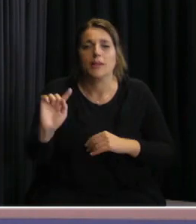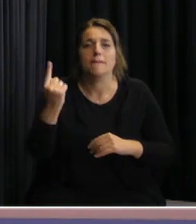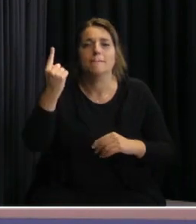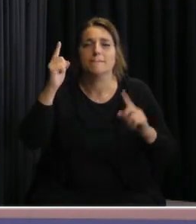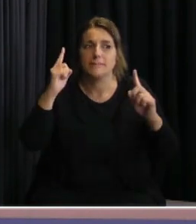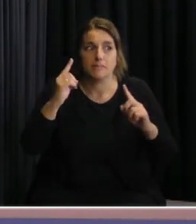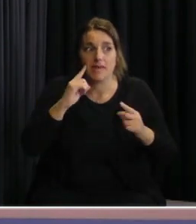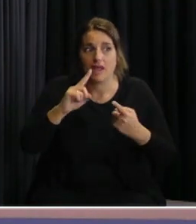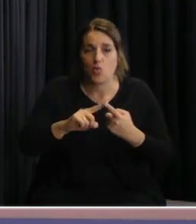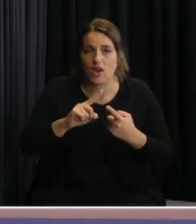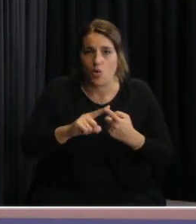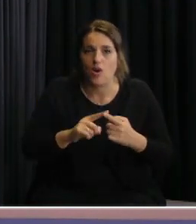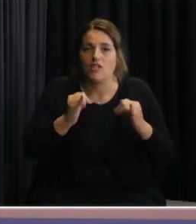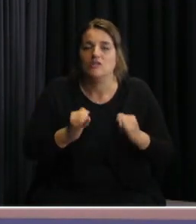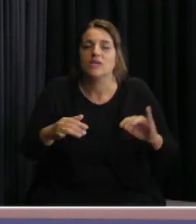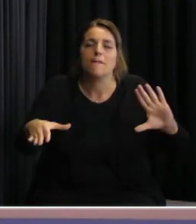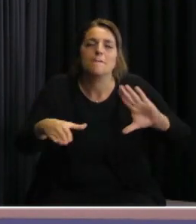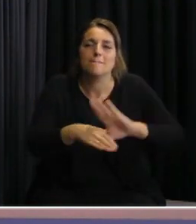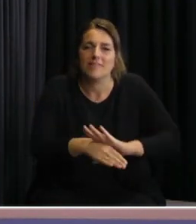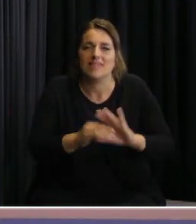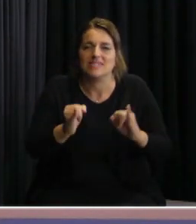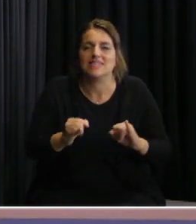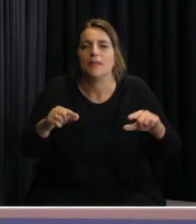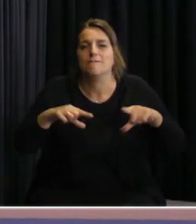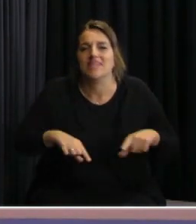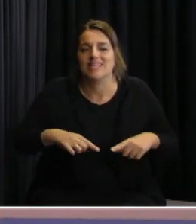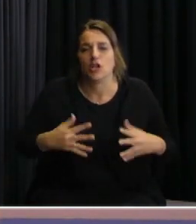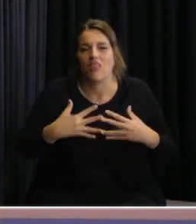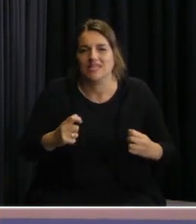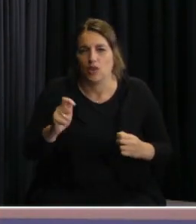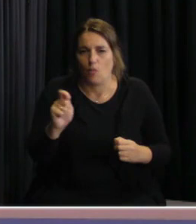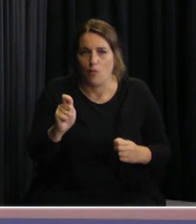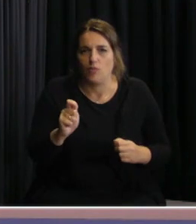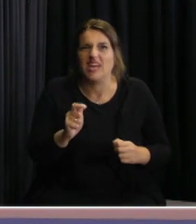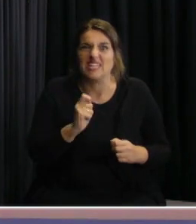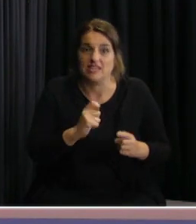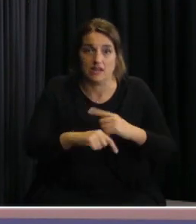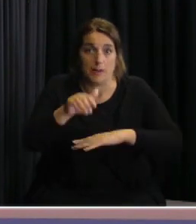es una coordinación entre el Mides y el Ministerio de Salud Pública de quien habilita